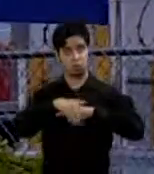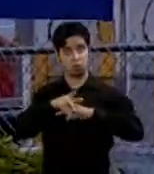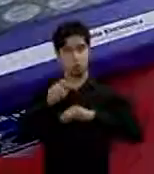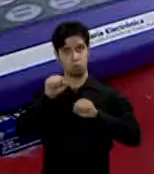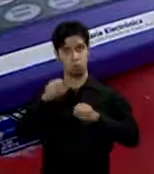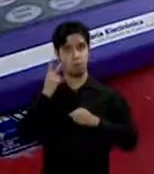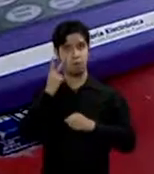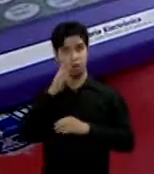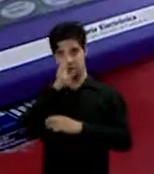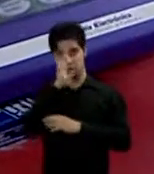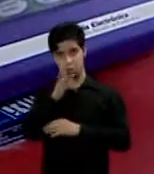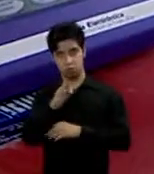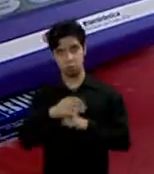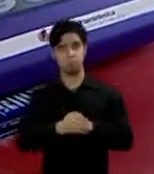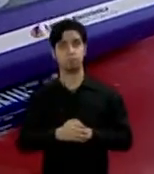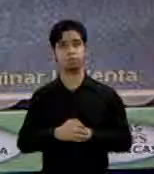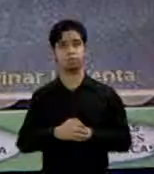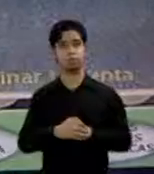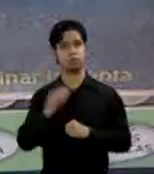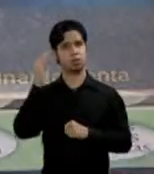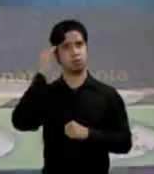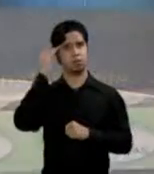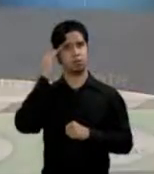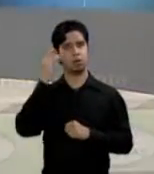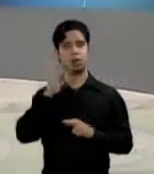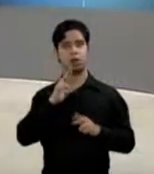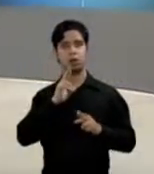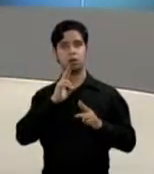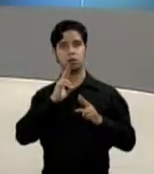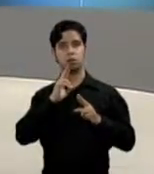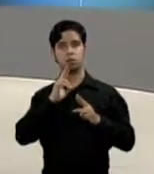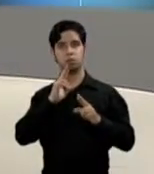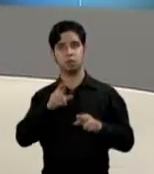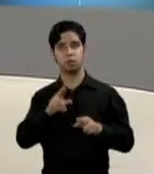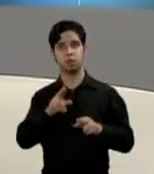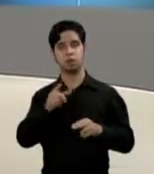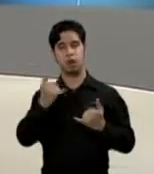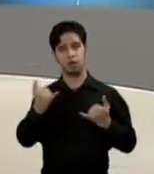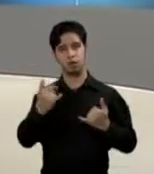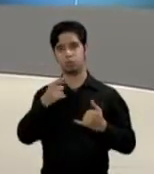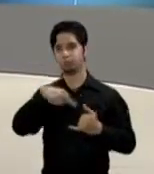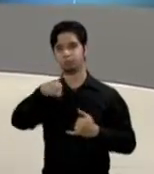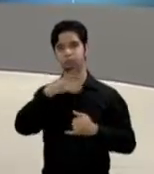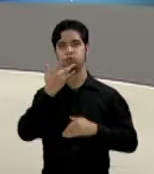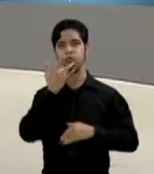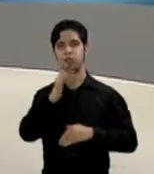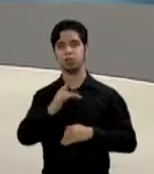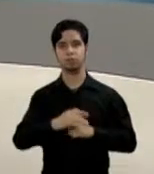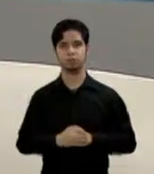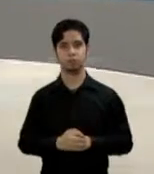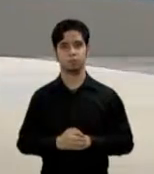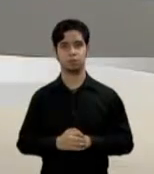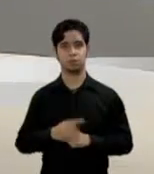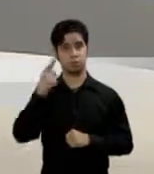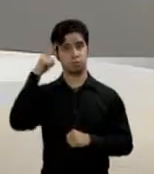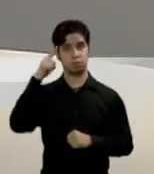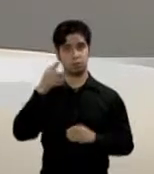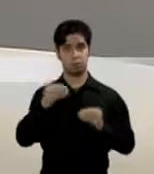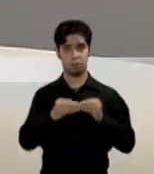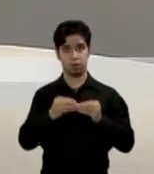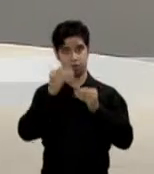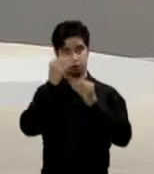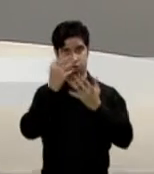directo de los sorteos y conocer los resultados. Desde ahora, mucha suerte. Para ver estas y otras